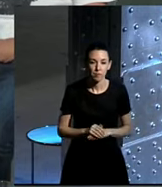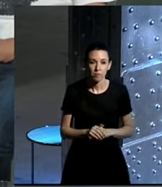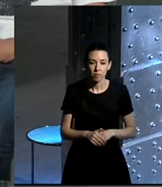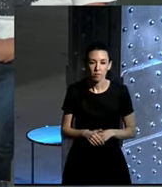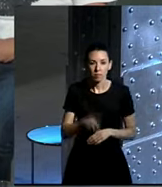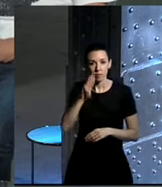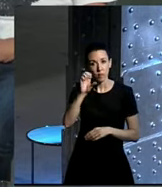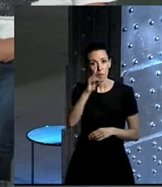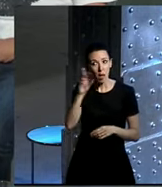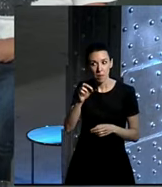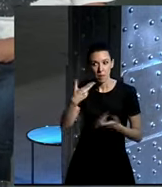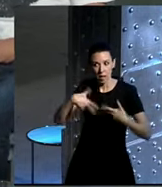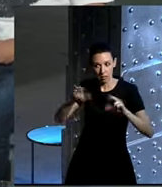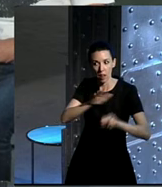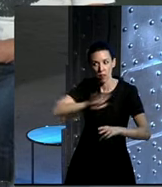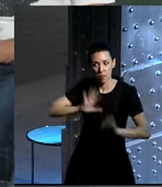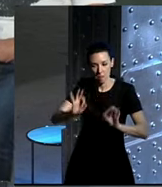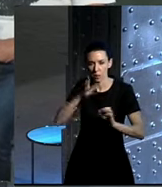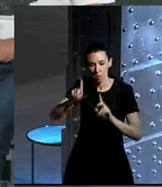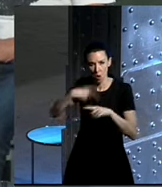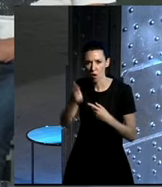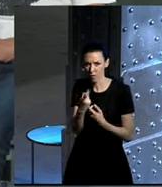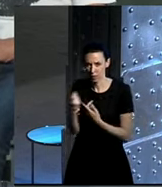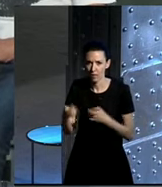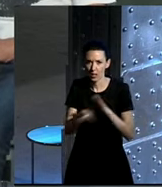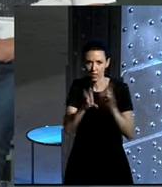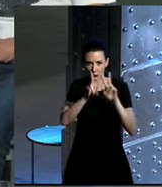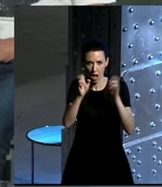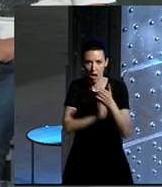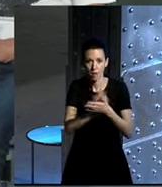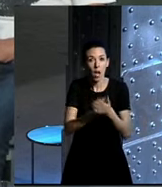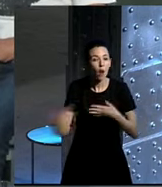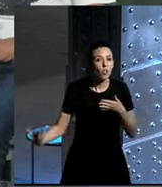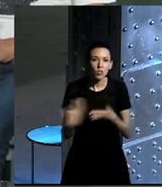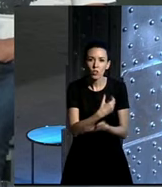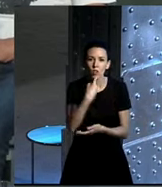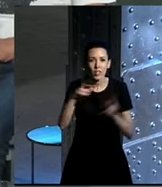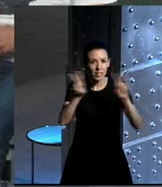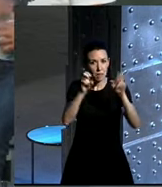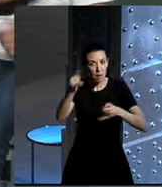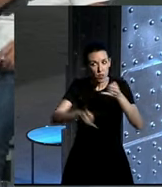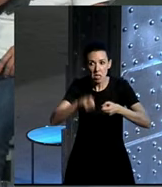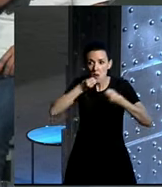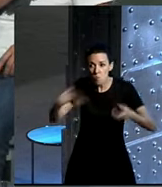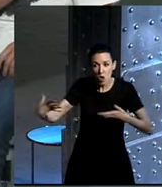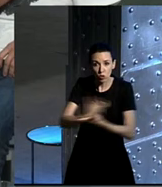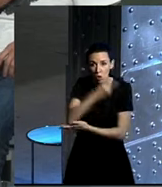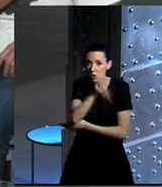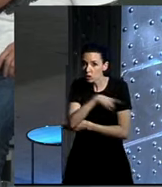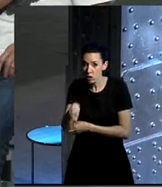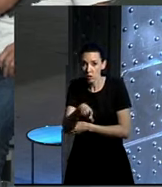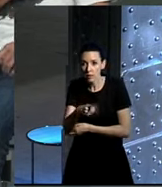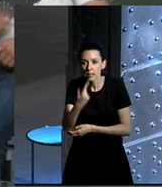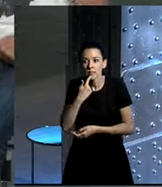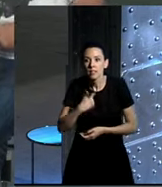Pedro, para terminar de momento, que luego tenemos mucho más que hablar sobre las bicis. Es que, claro, aquí todo lo que vamos a decir de la bici es bueno. Yo sí. Hombre,